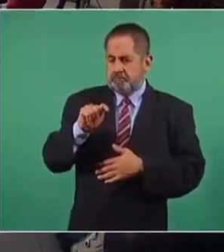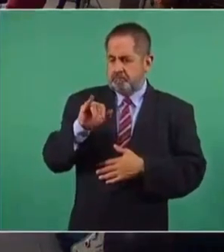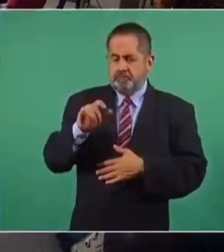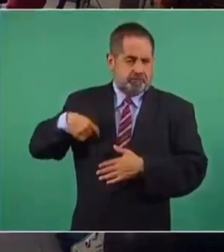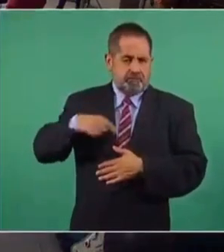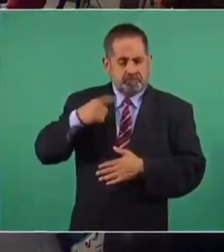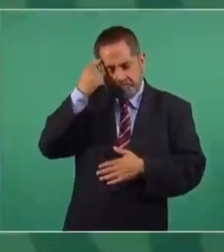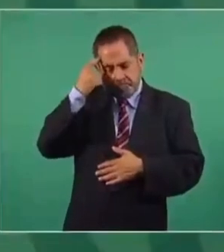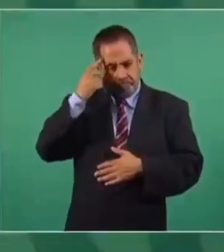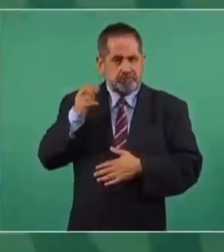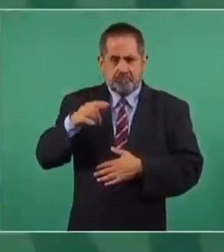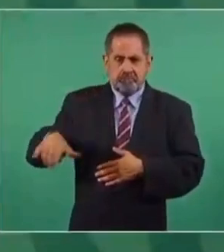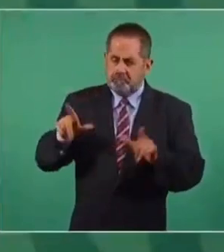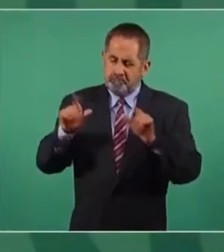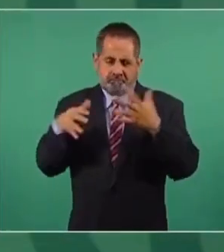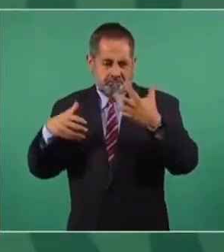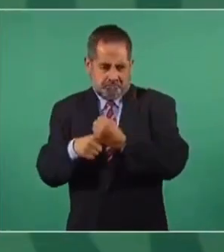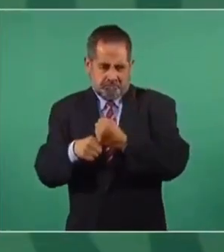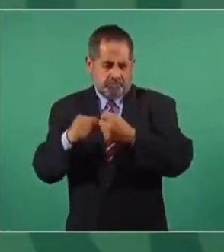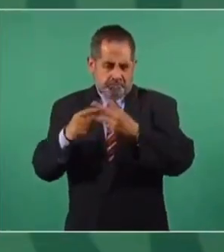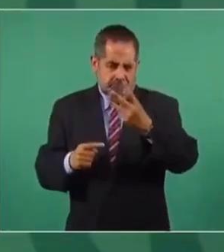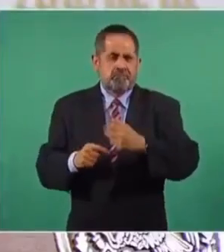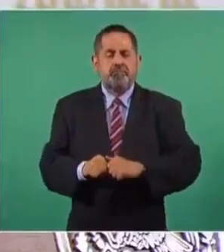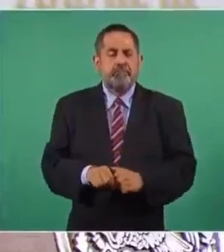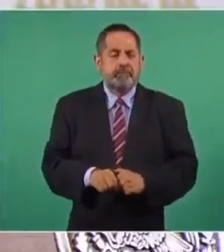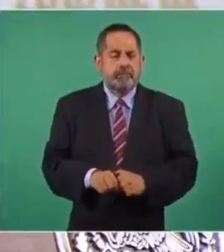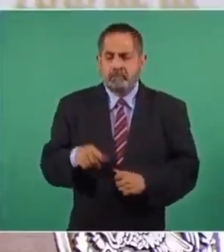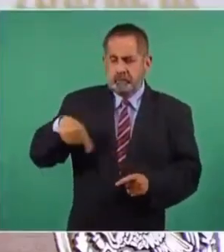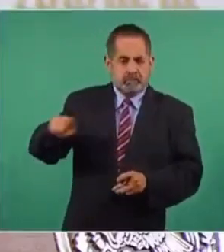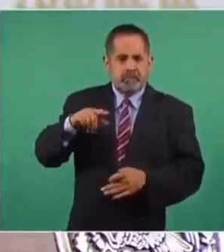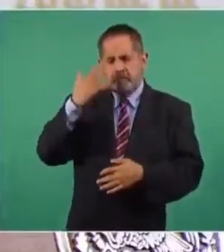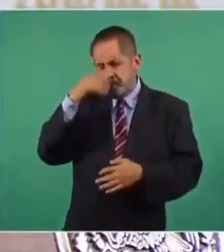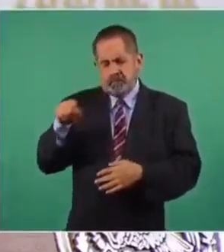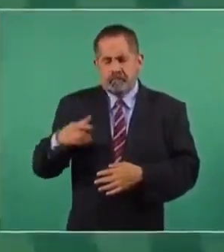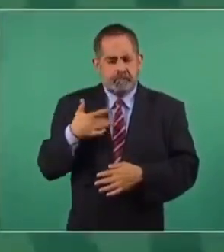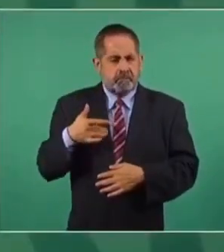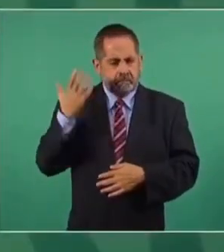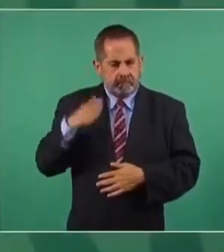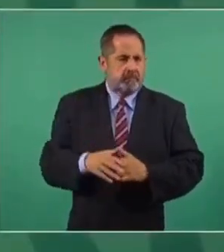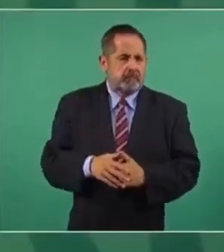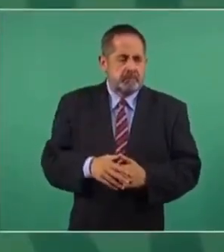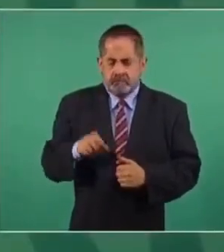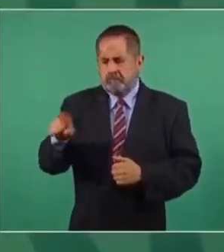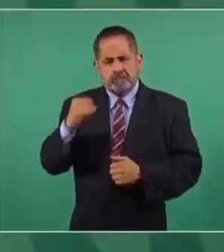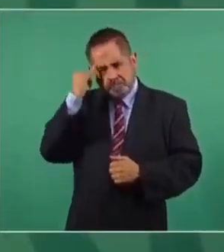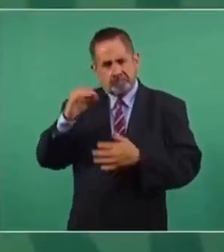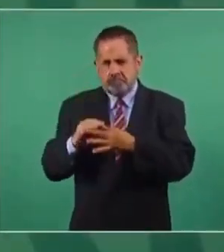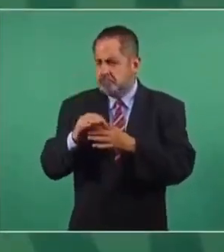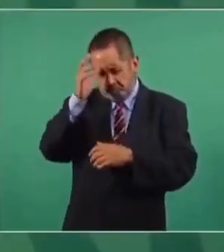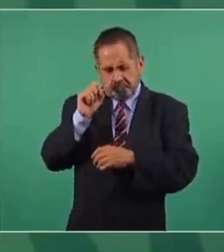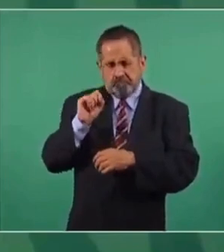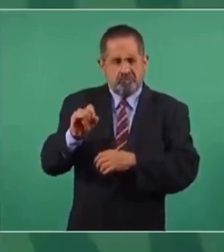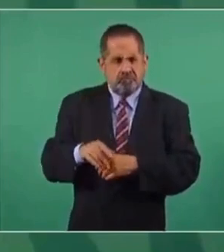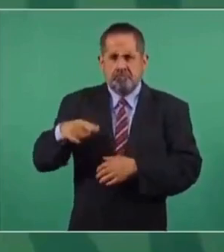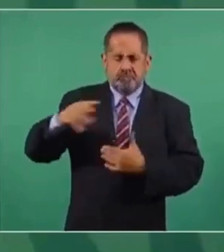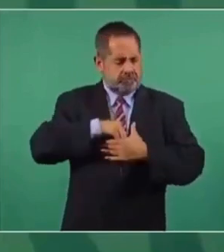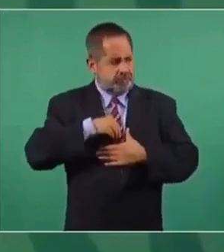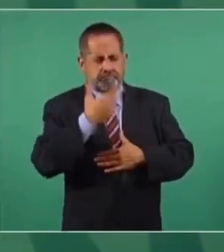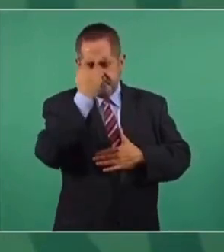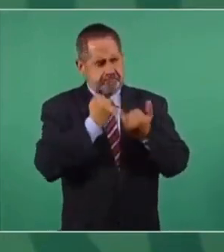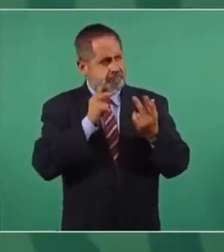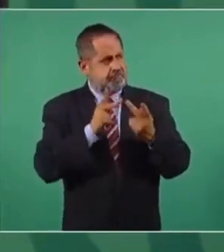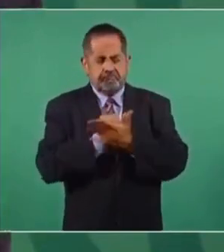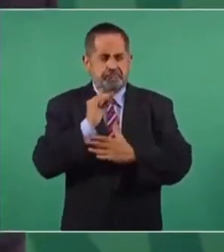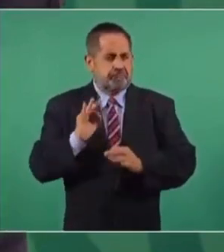ética, así se sintetiza, se resume. Y ellos están en ese plan, en esa tesitura, tienen esa convicción.